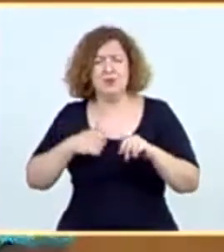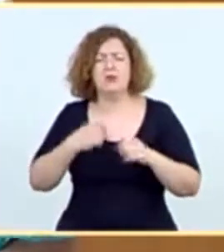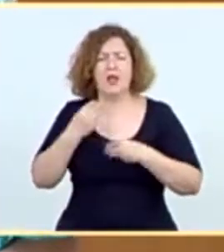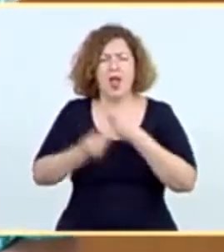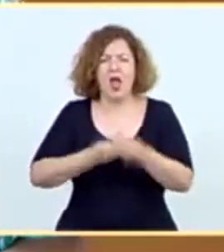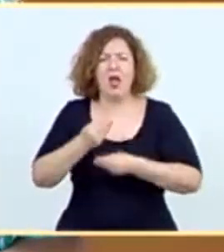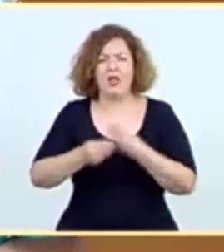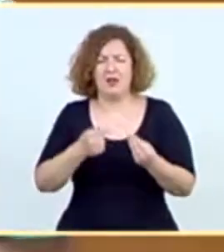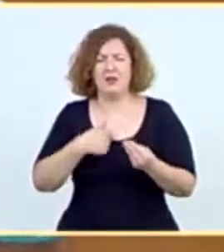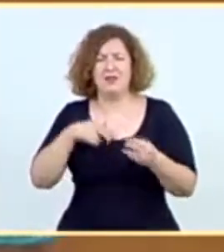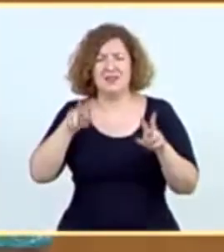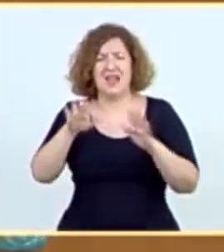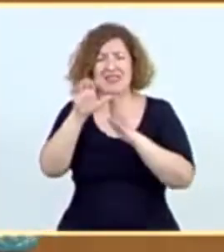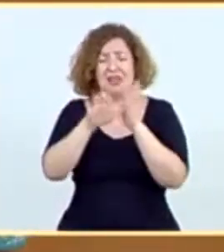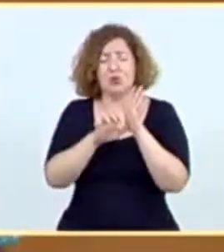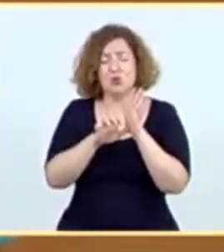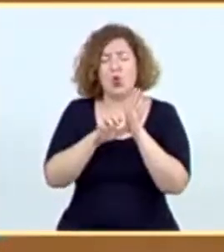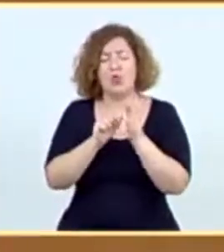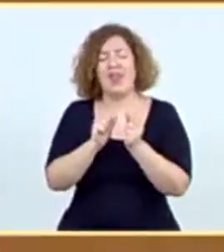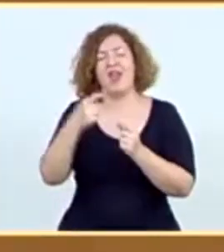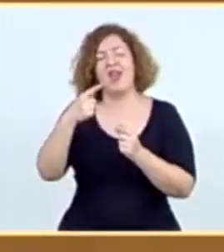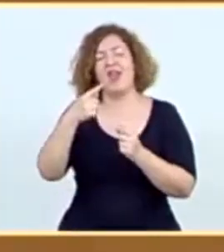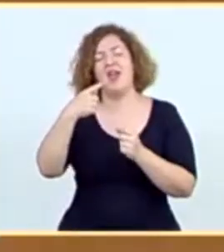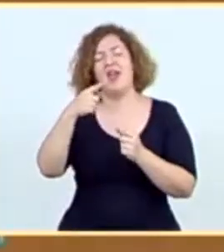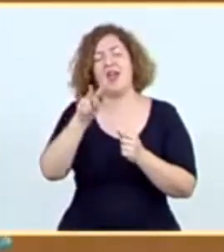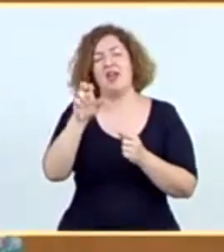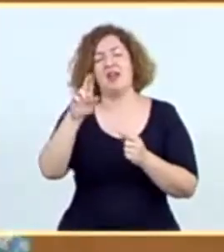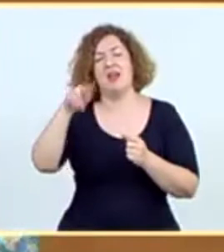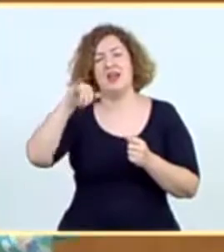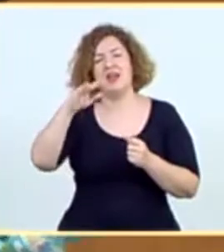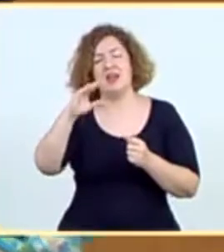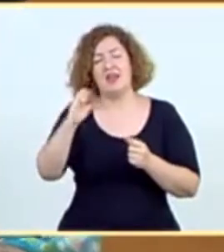haciendo tanto del Estatuto de Guernica como de la LORAFNA.